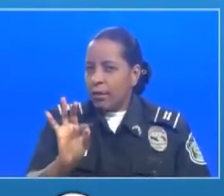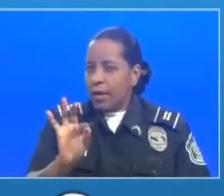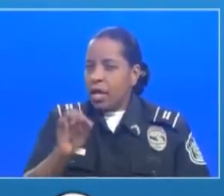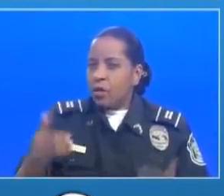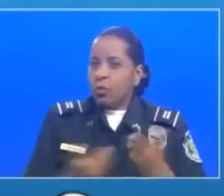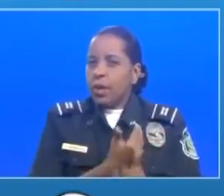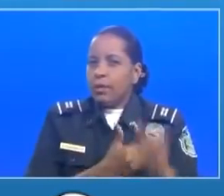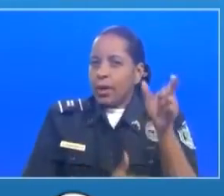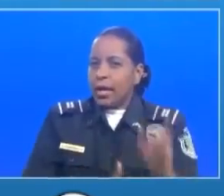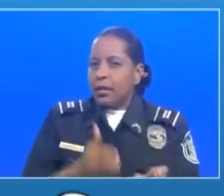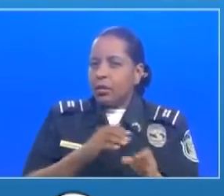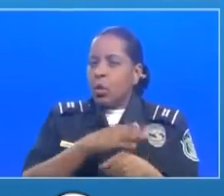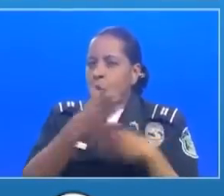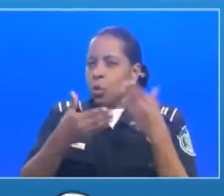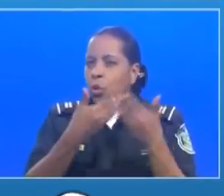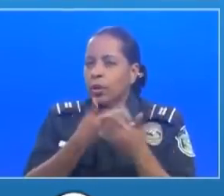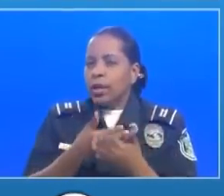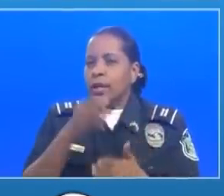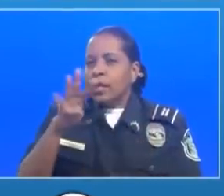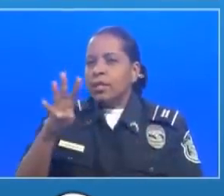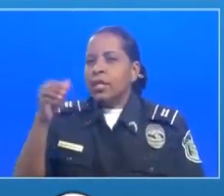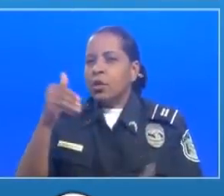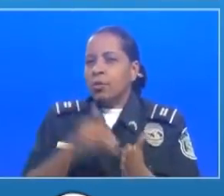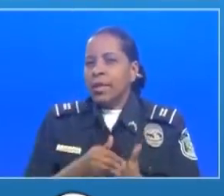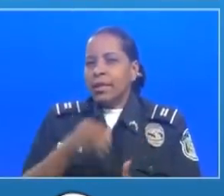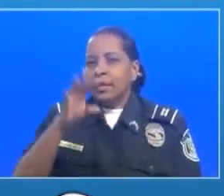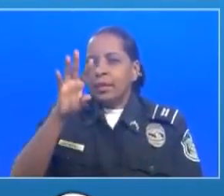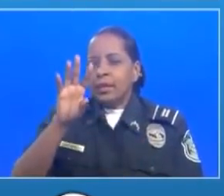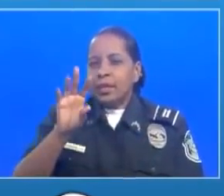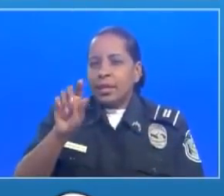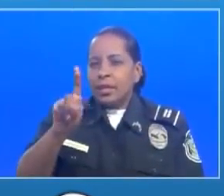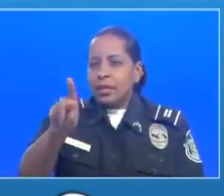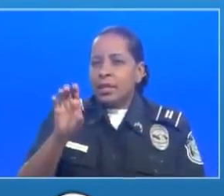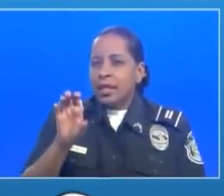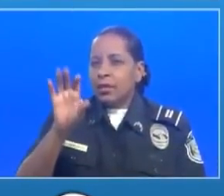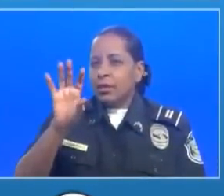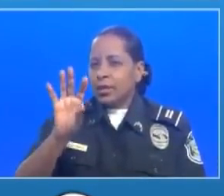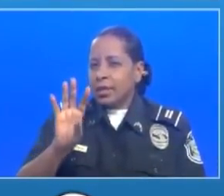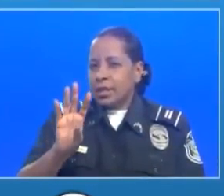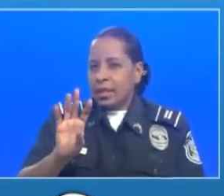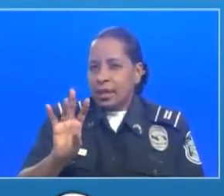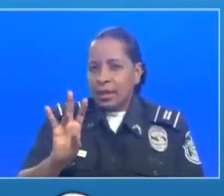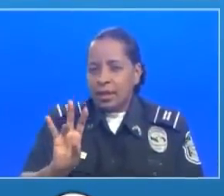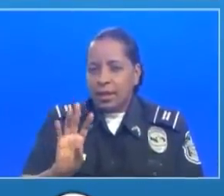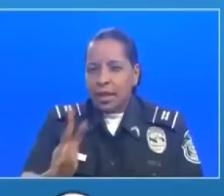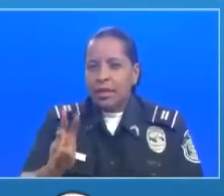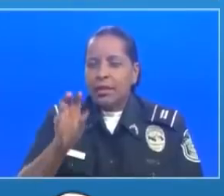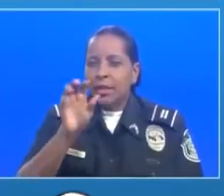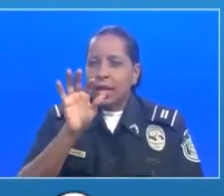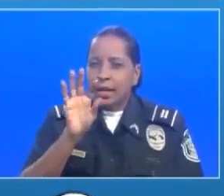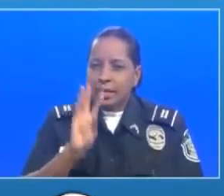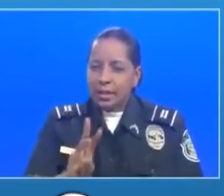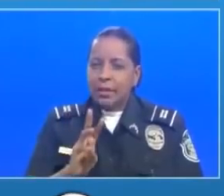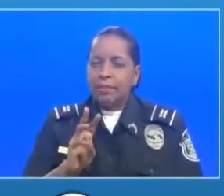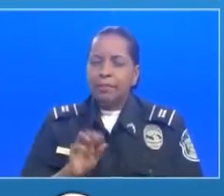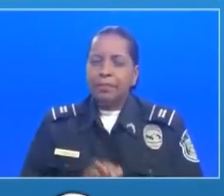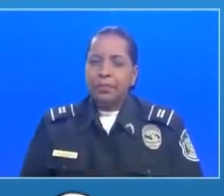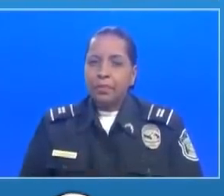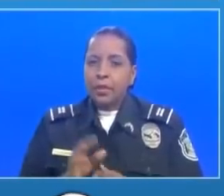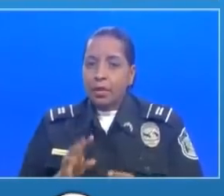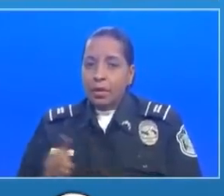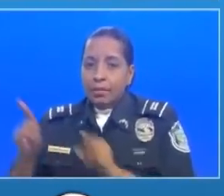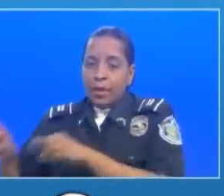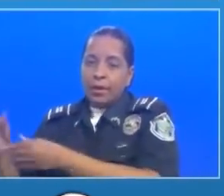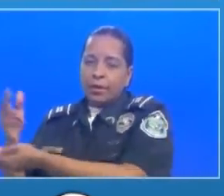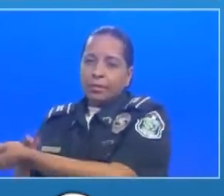para un total de 5.166 casos. Mientras que en aislamiento domiciliario se